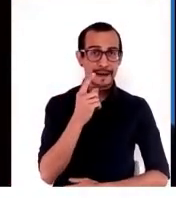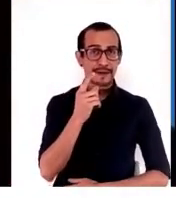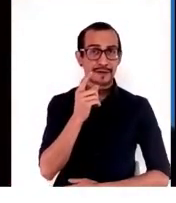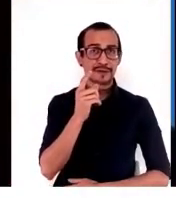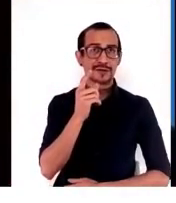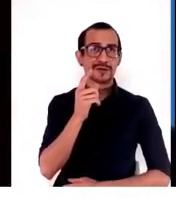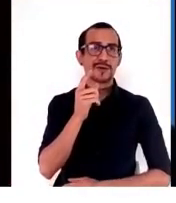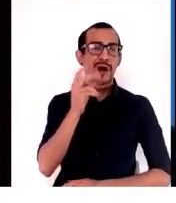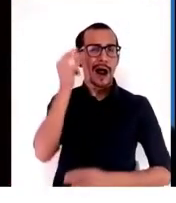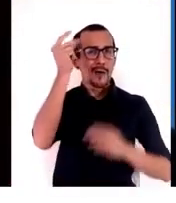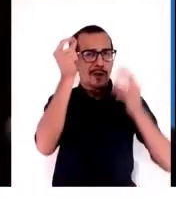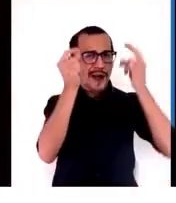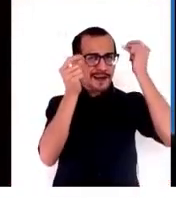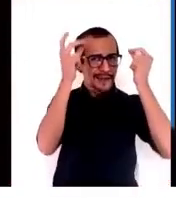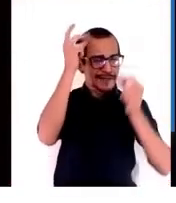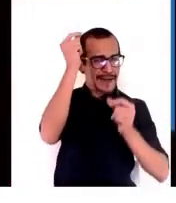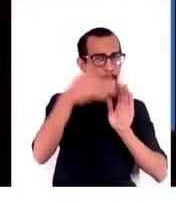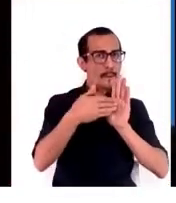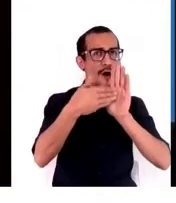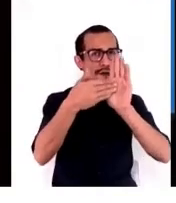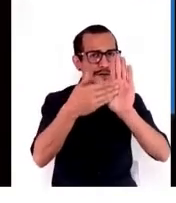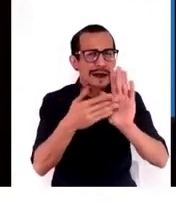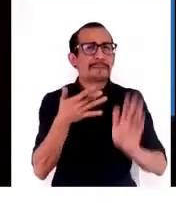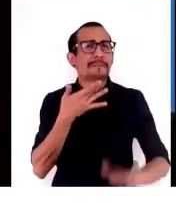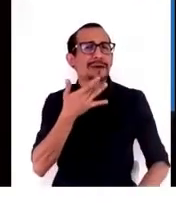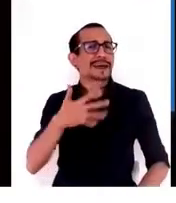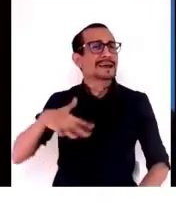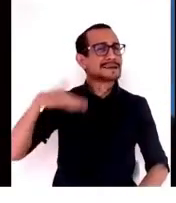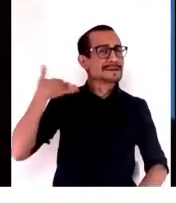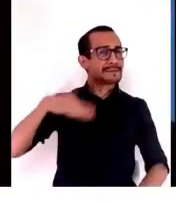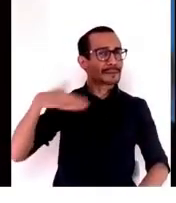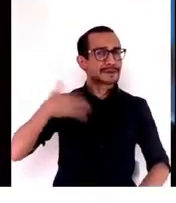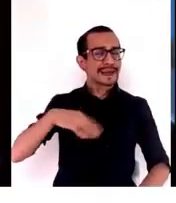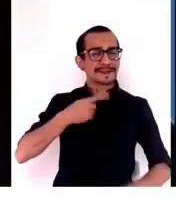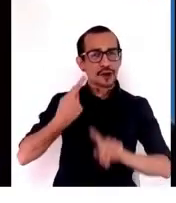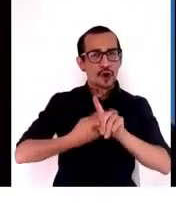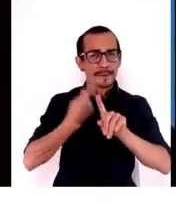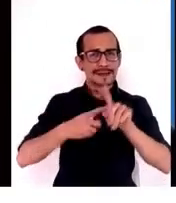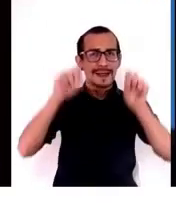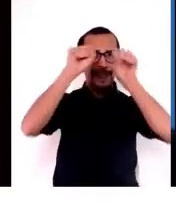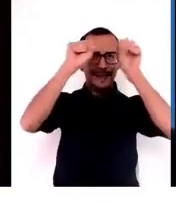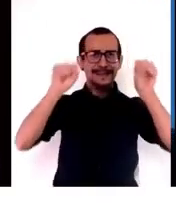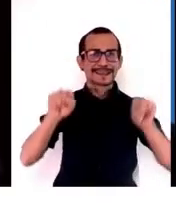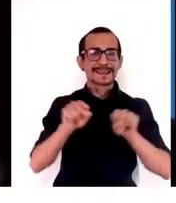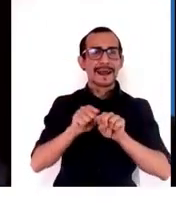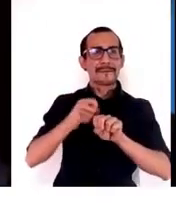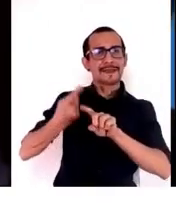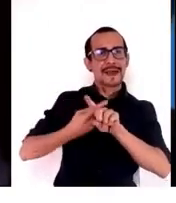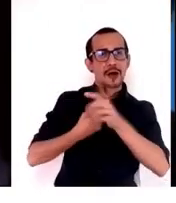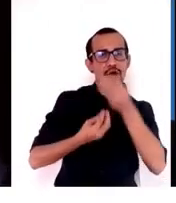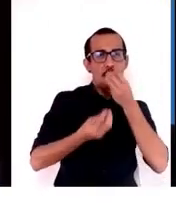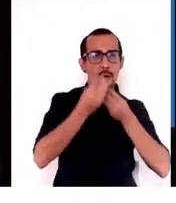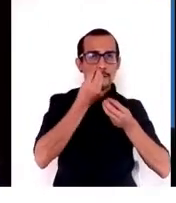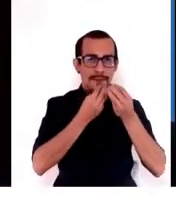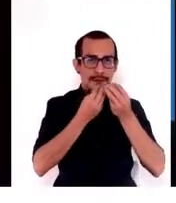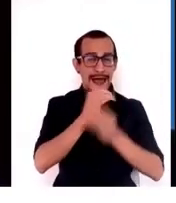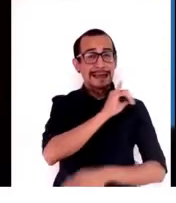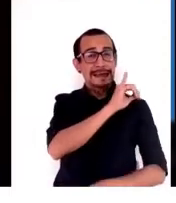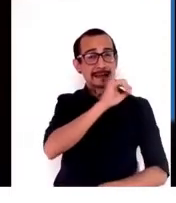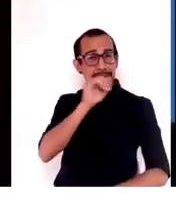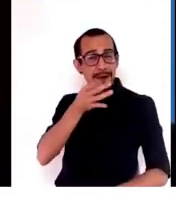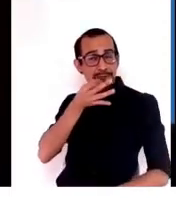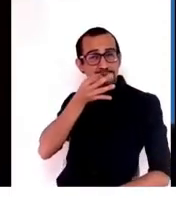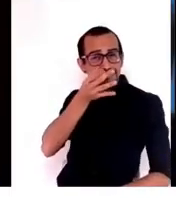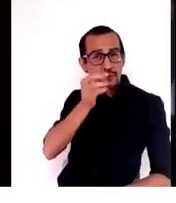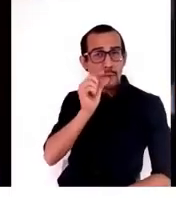por qué es importante de hablar de sistemas alimentarios ahora mismo y después voy a hablar un poquito de